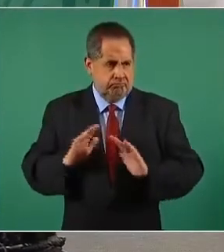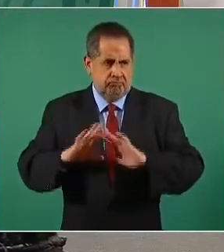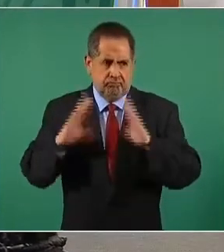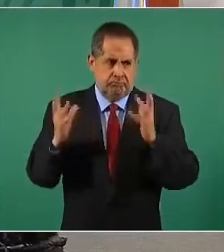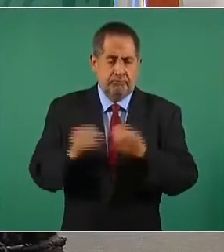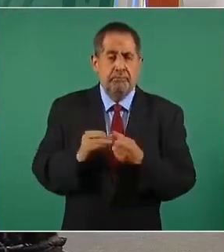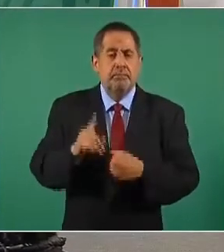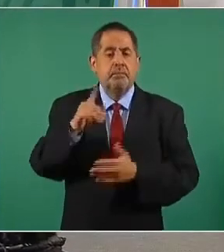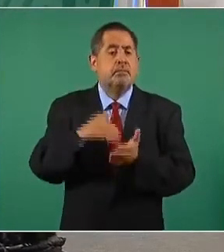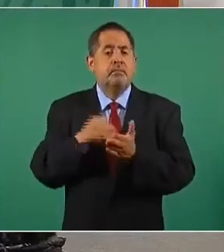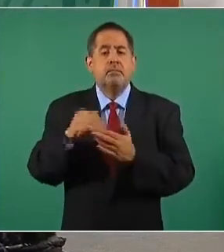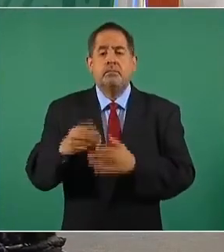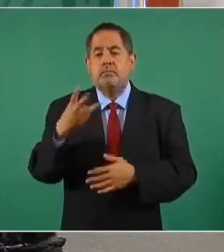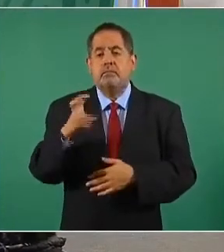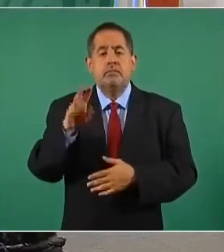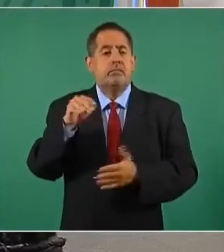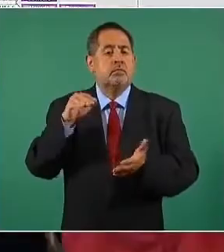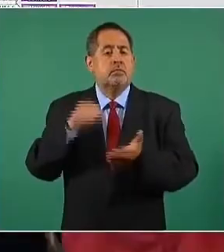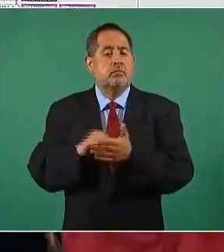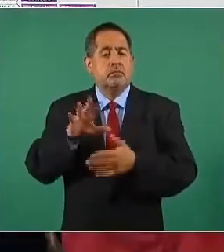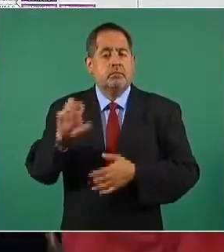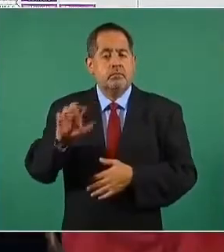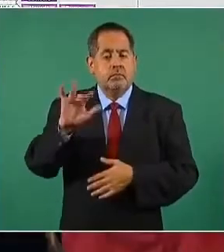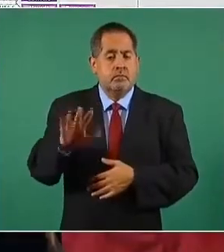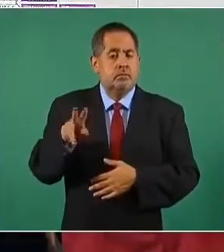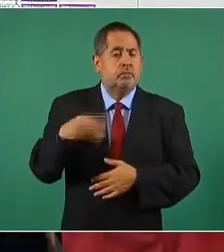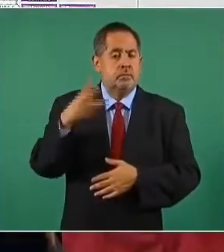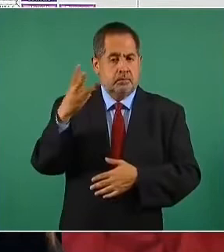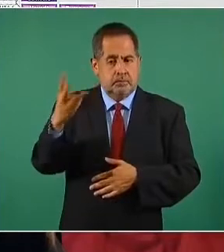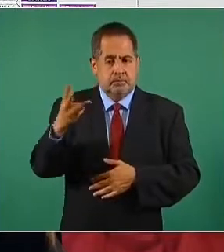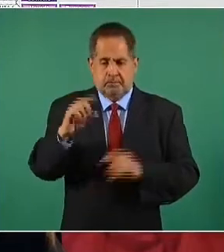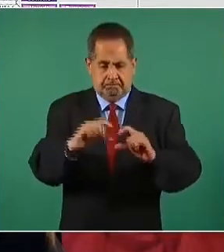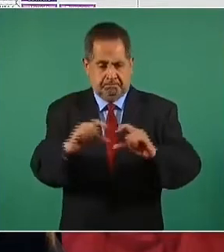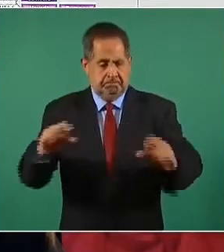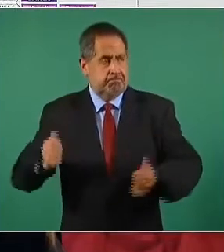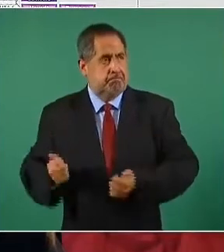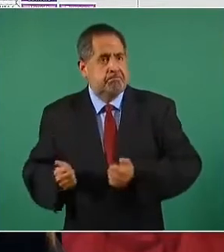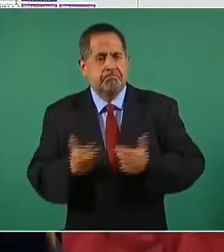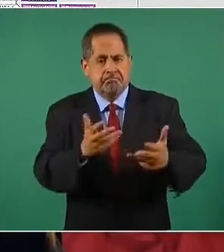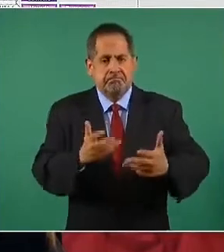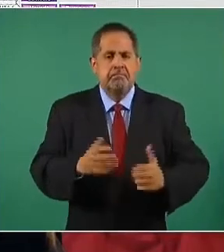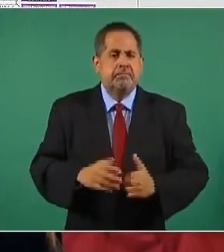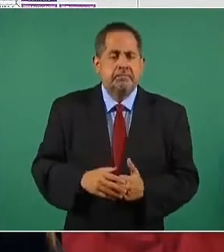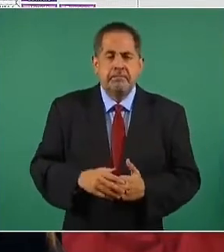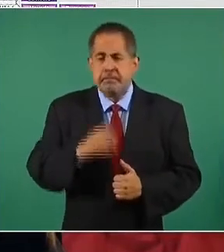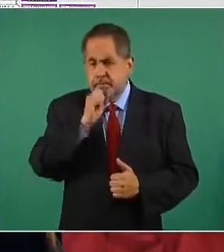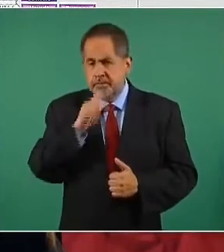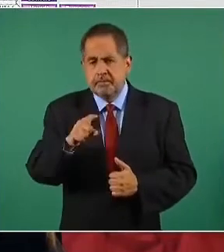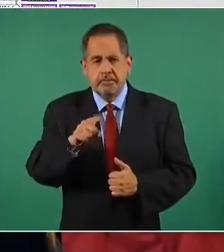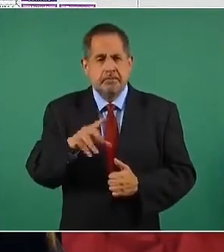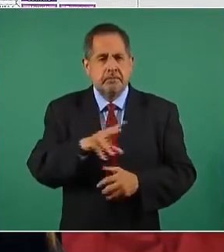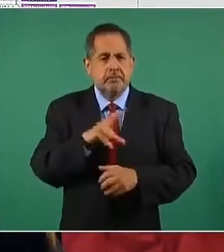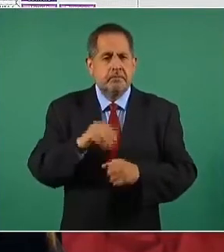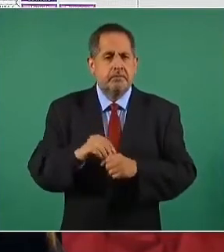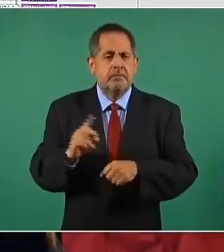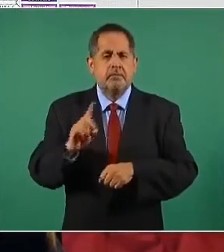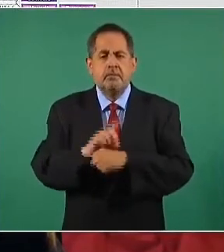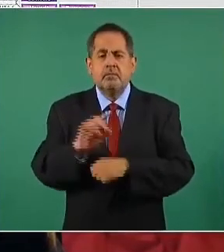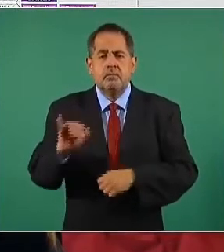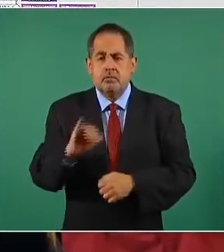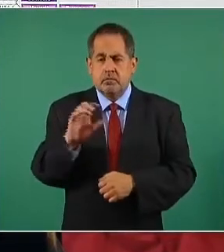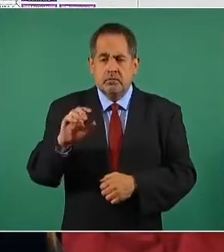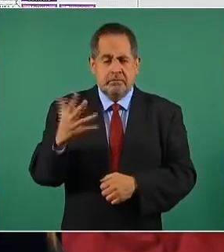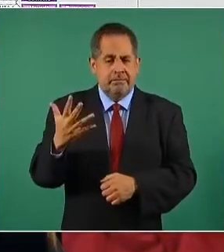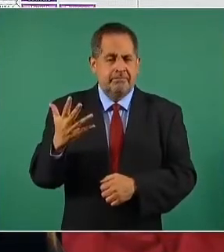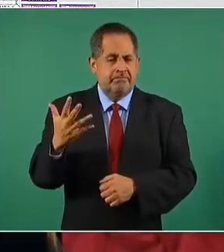total de un millón 390 mil 553 dosis. Estas se distribuyeron el jueves